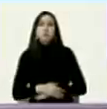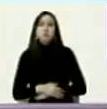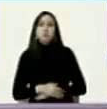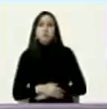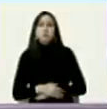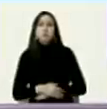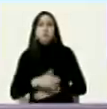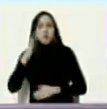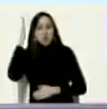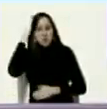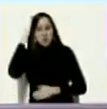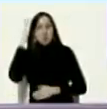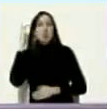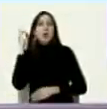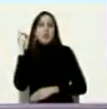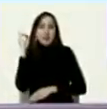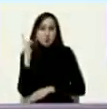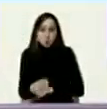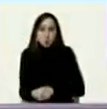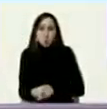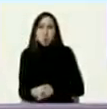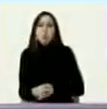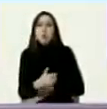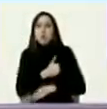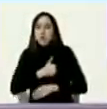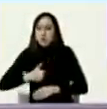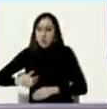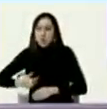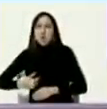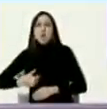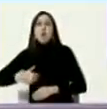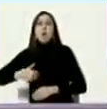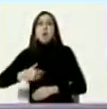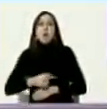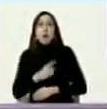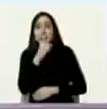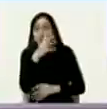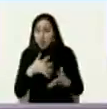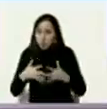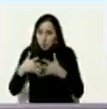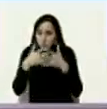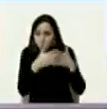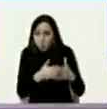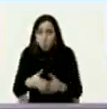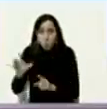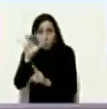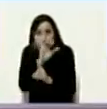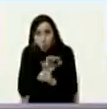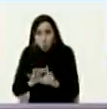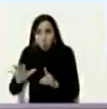órbita de dominación de dominio de Estados Unidos y la Unión Europea